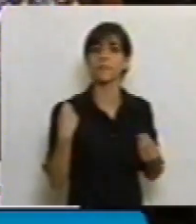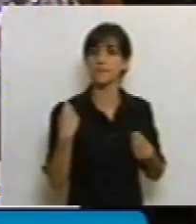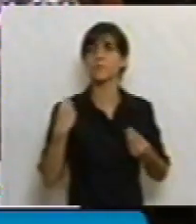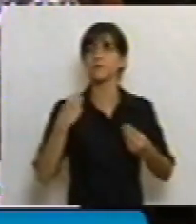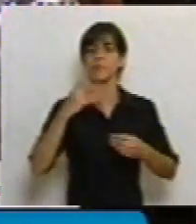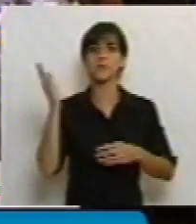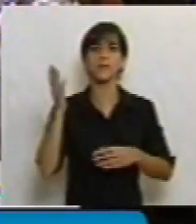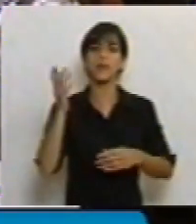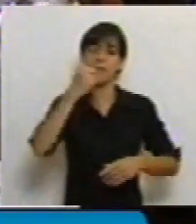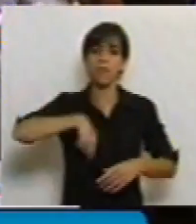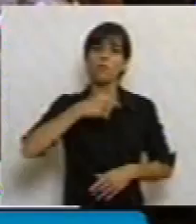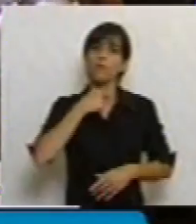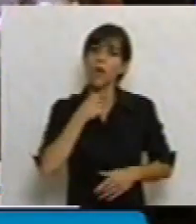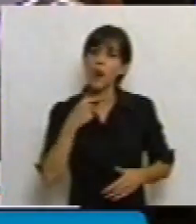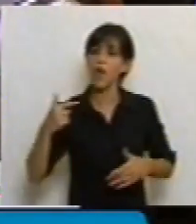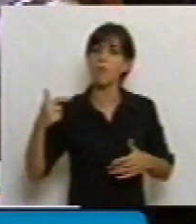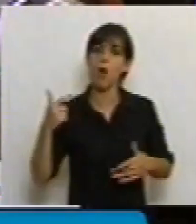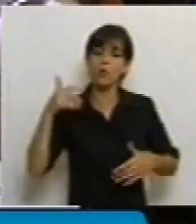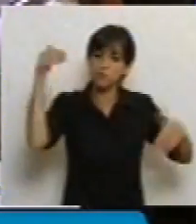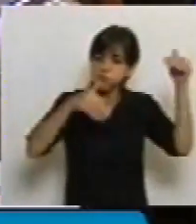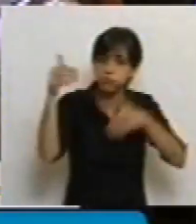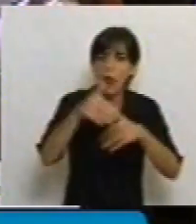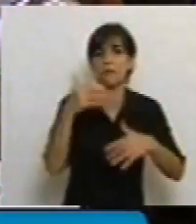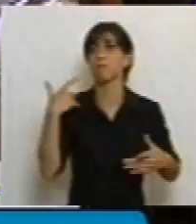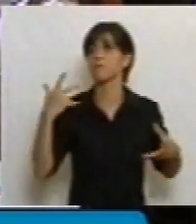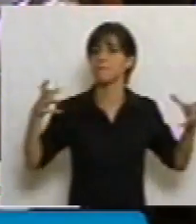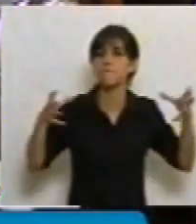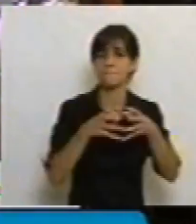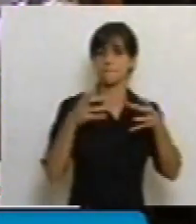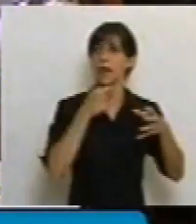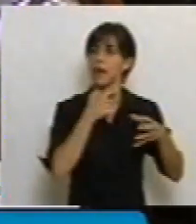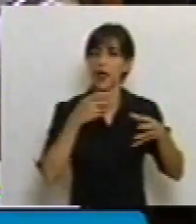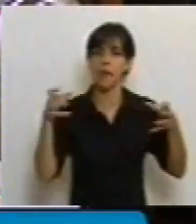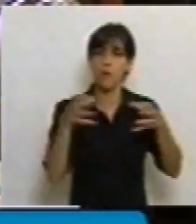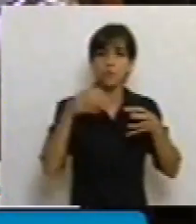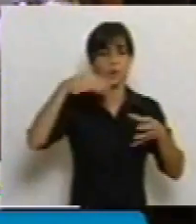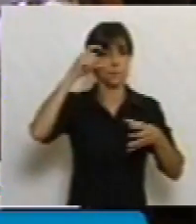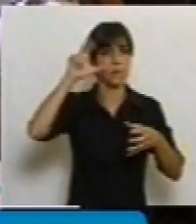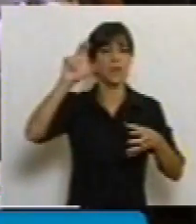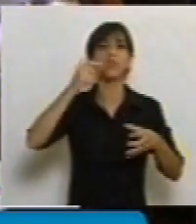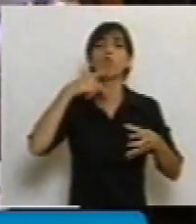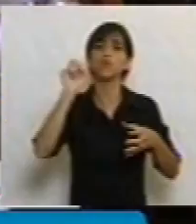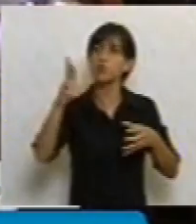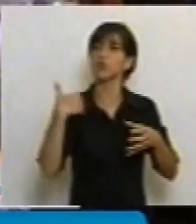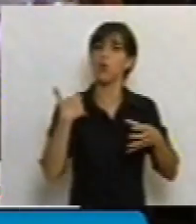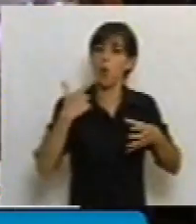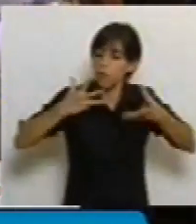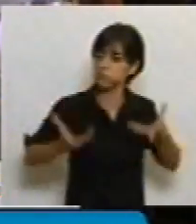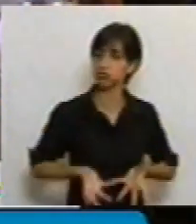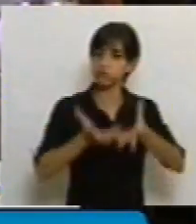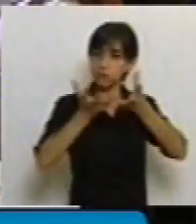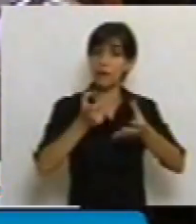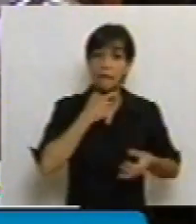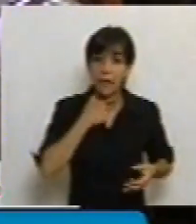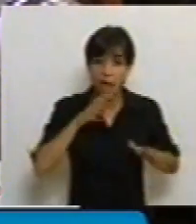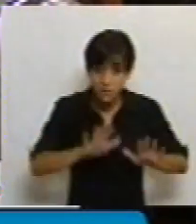vida a este organismo de mancomunidad latinoamericana, sudamericana, como es el Mercosur, si